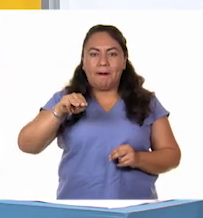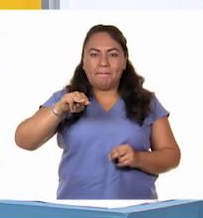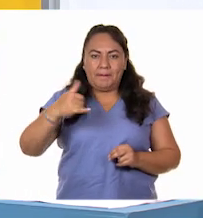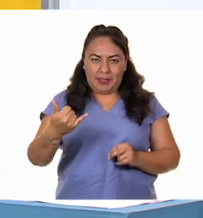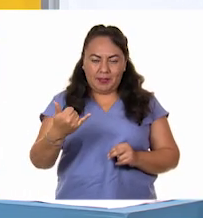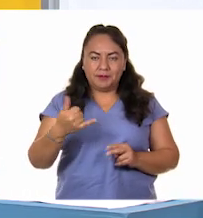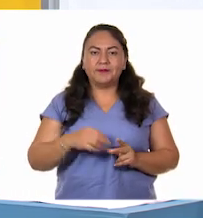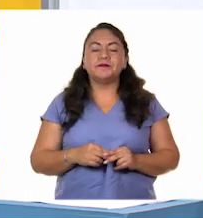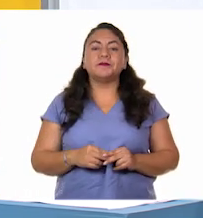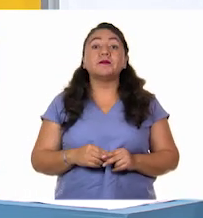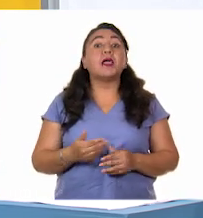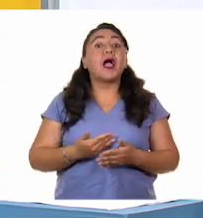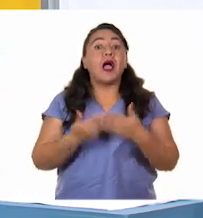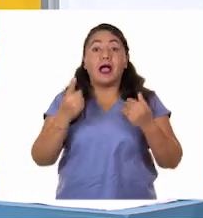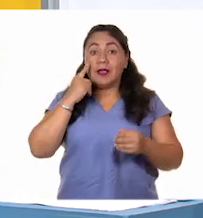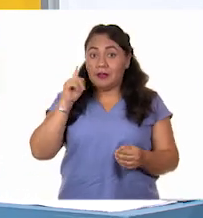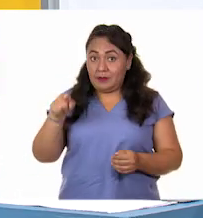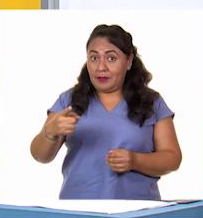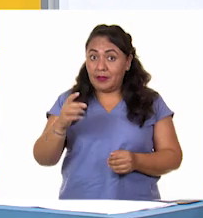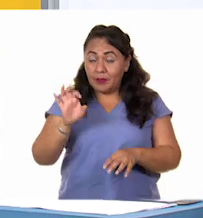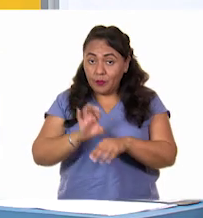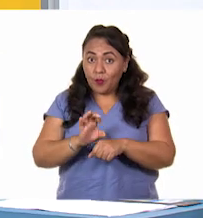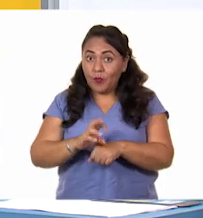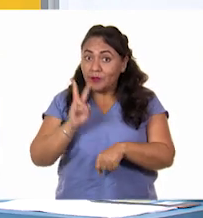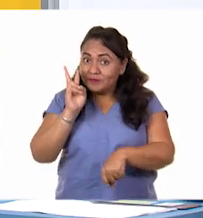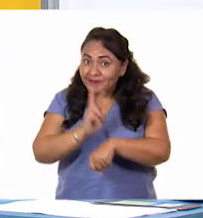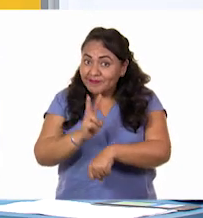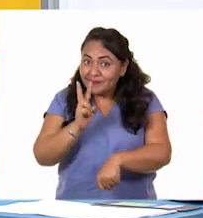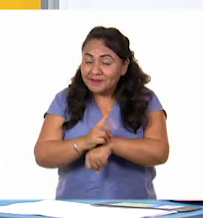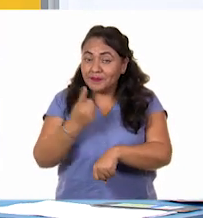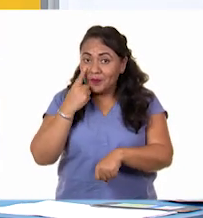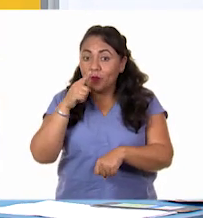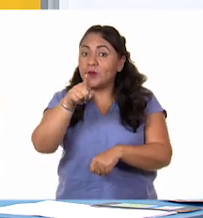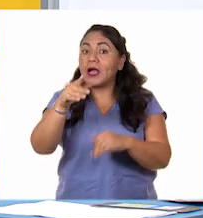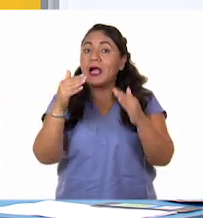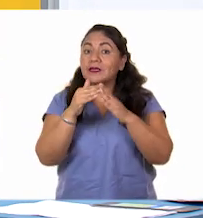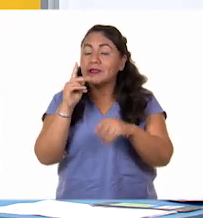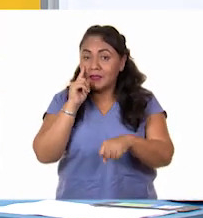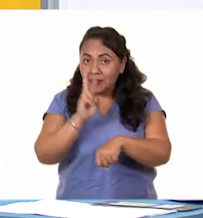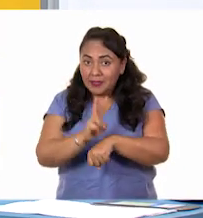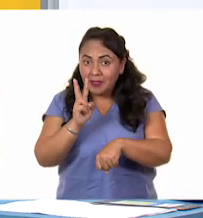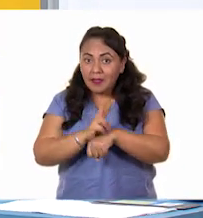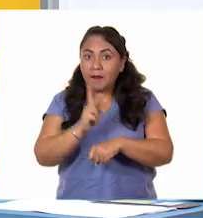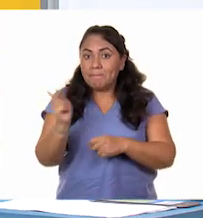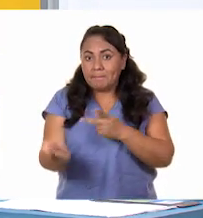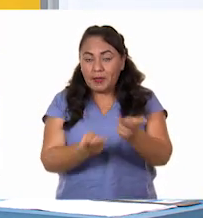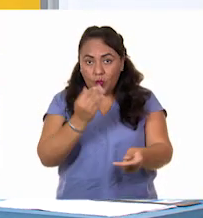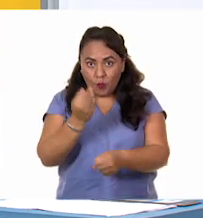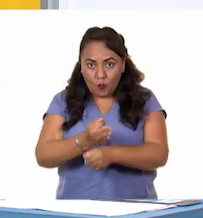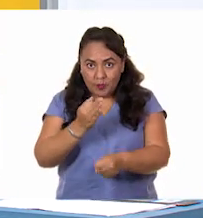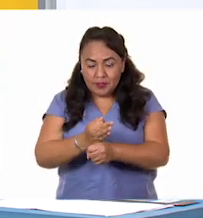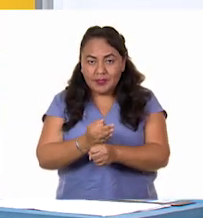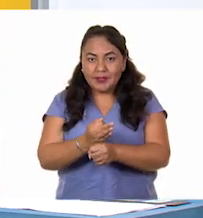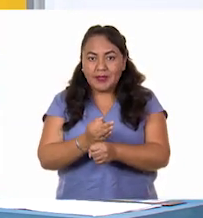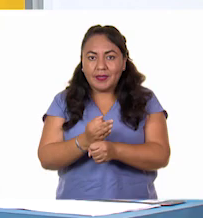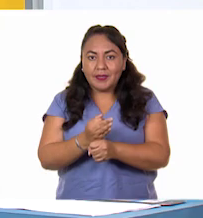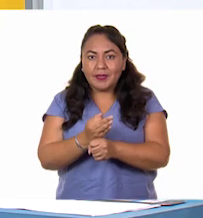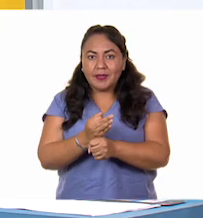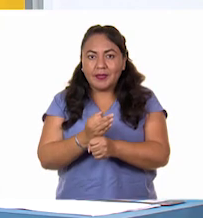Y, a ver, abusada, este, Yami en casa, por favor, vea bien esta pregunta que vamos a plantear.